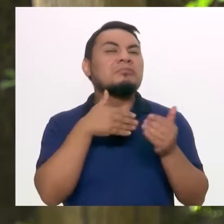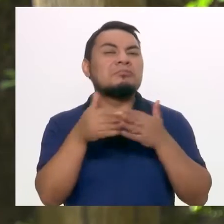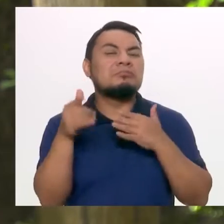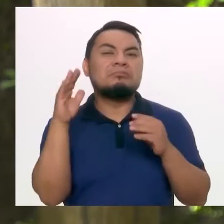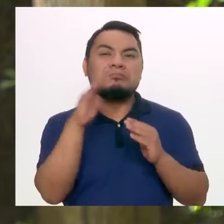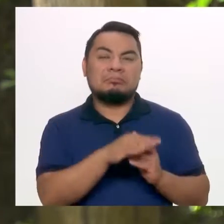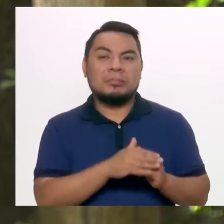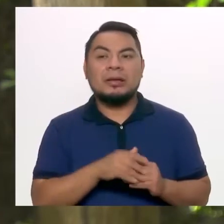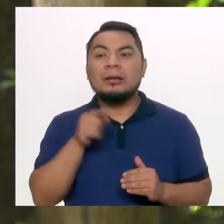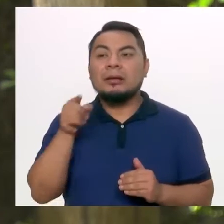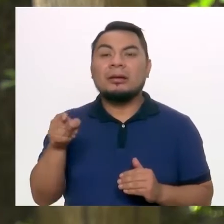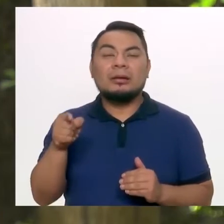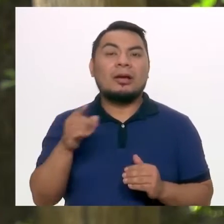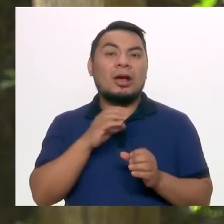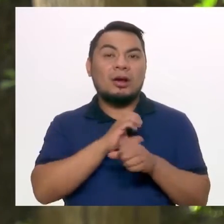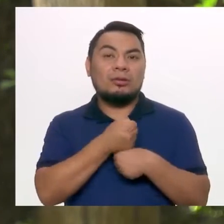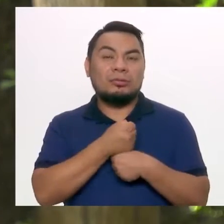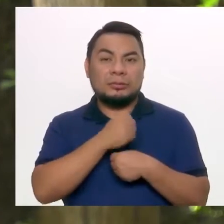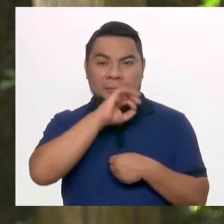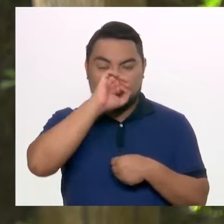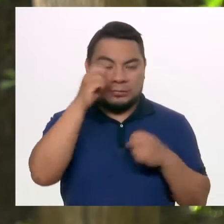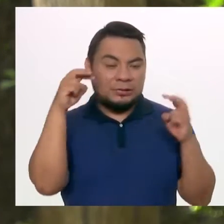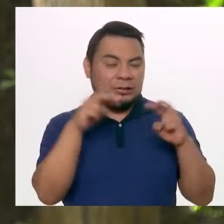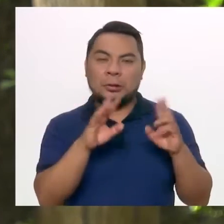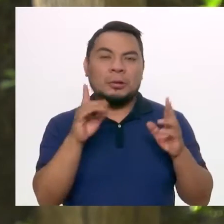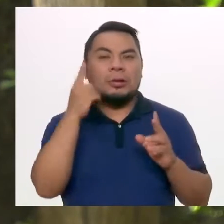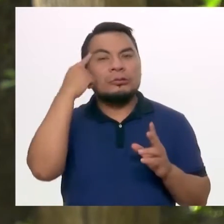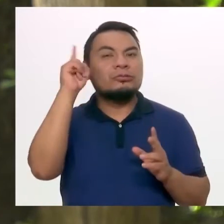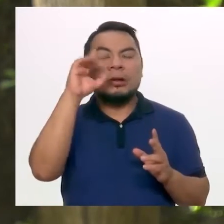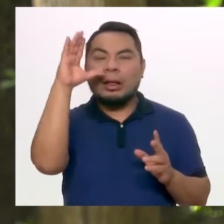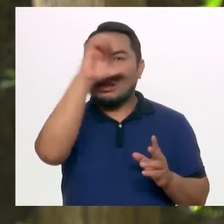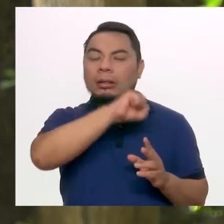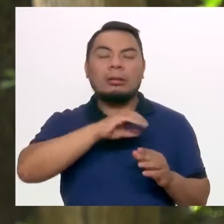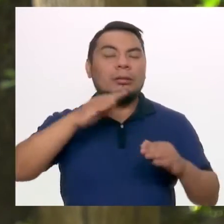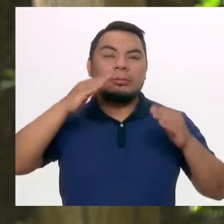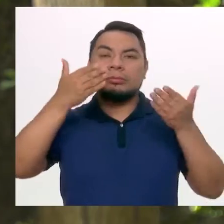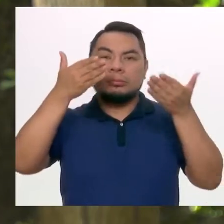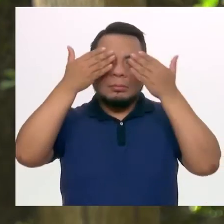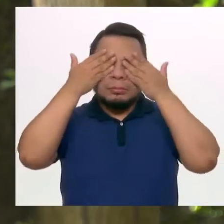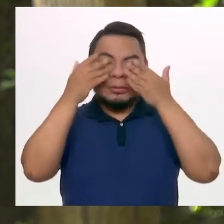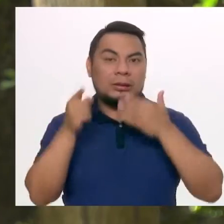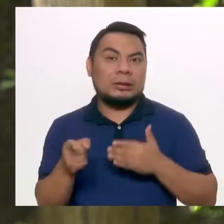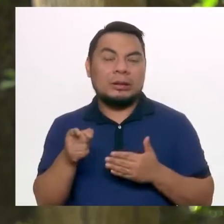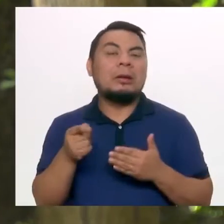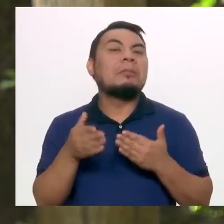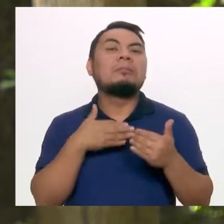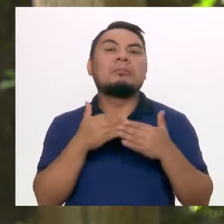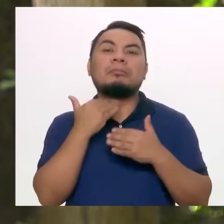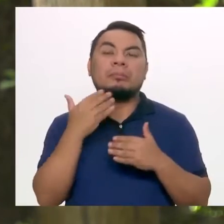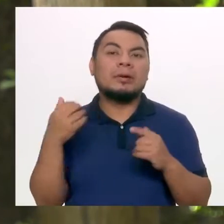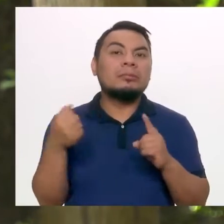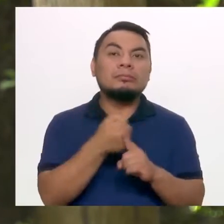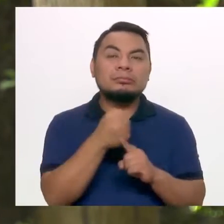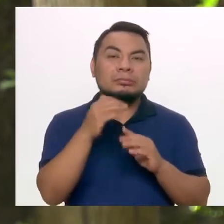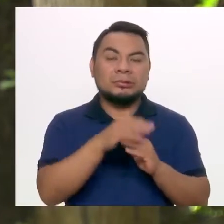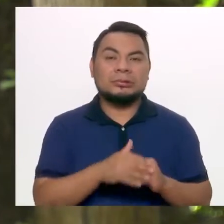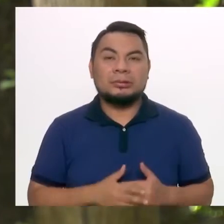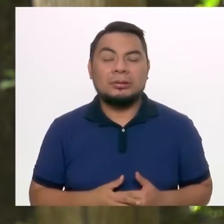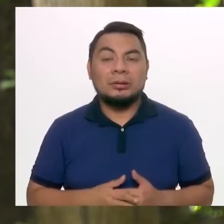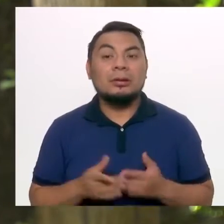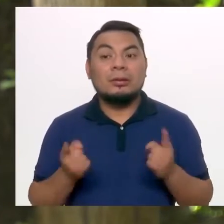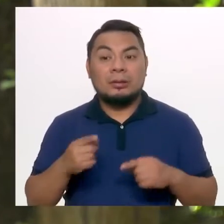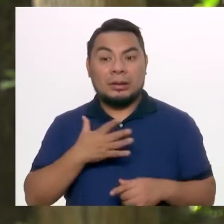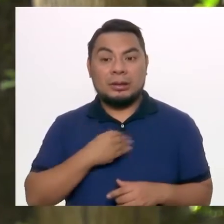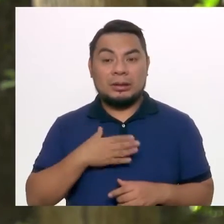sufrimiento, en sus propios intereses y no está tomando importancia por lo que pasa por el otro. Y esto es algo que empieza con los niños porque a